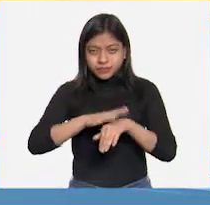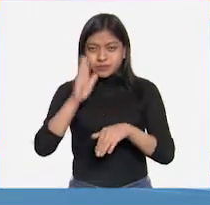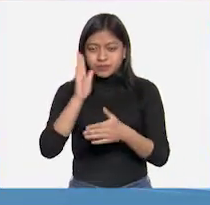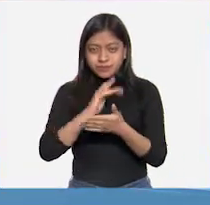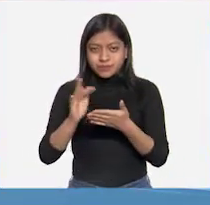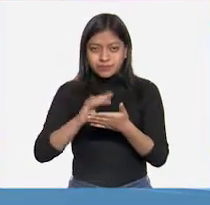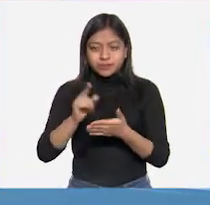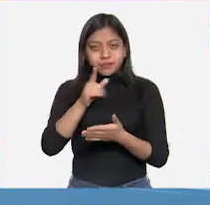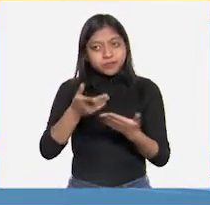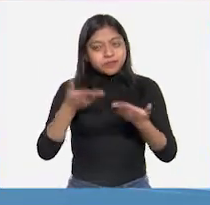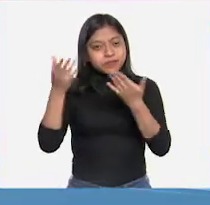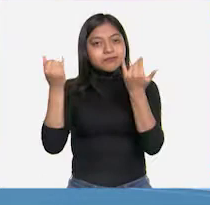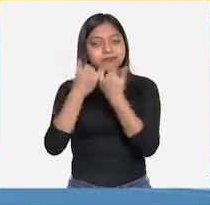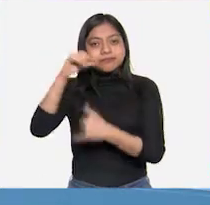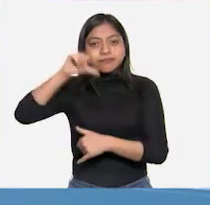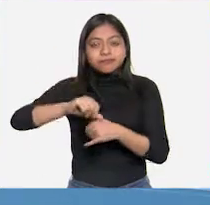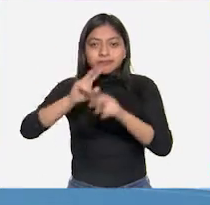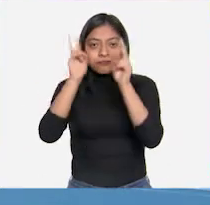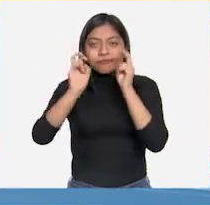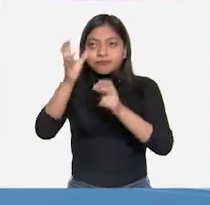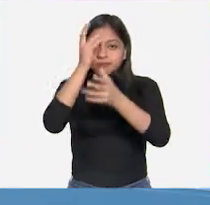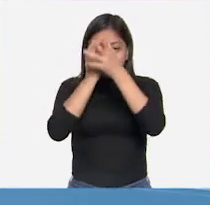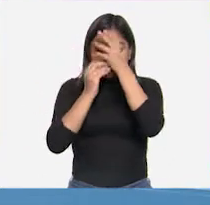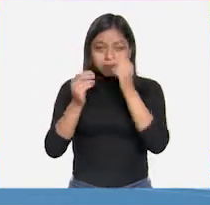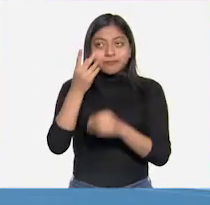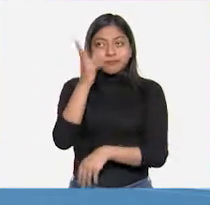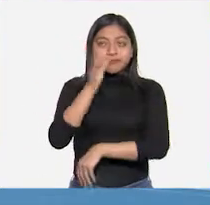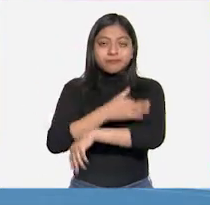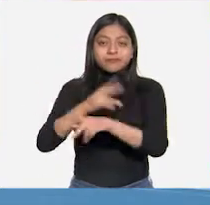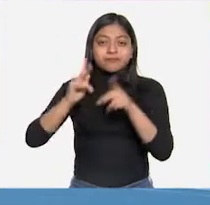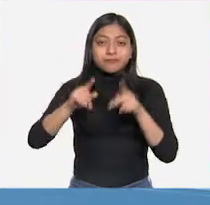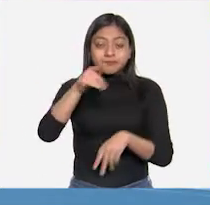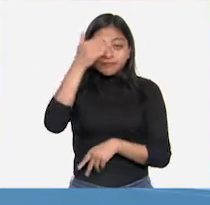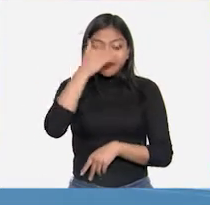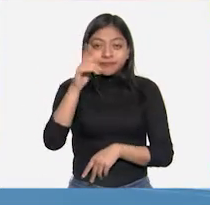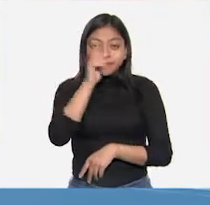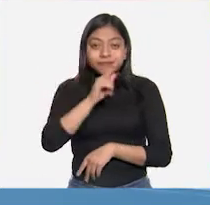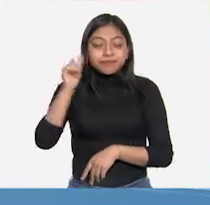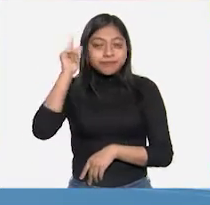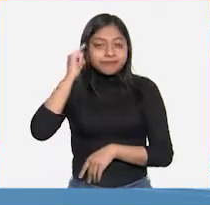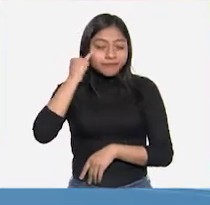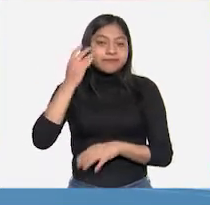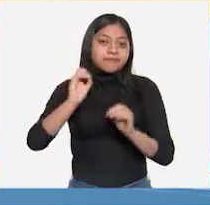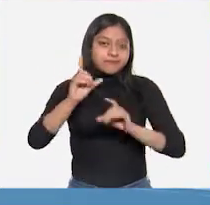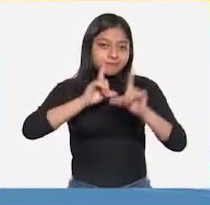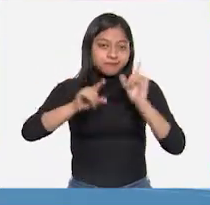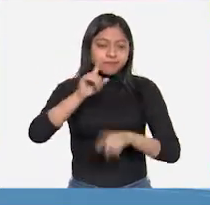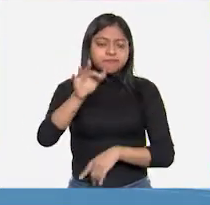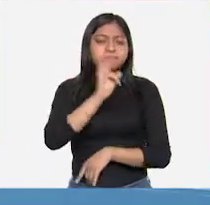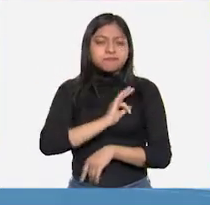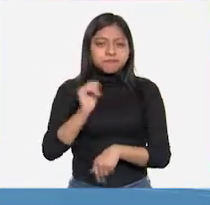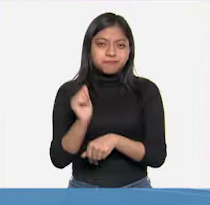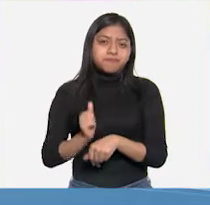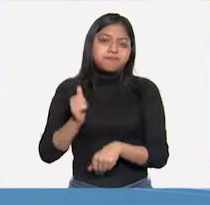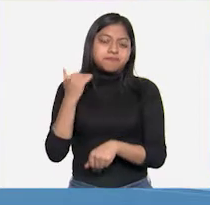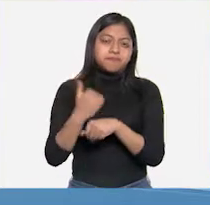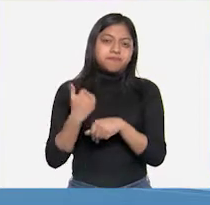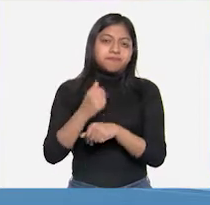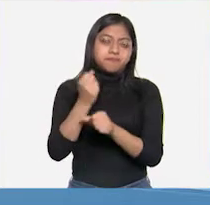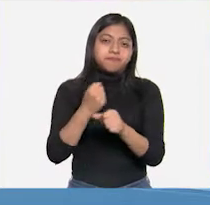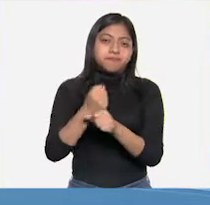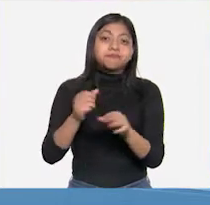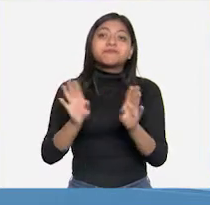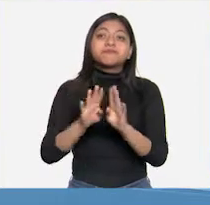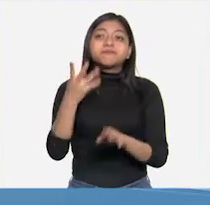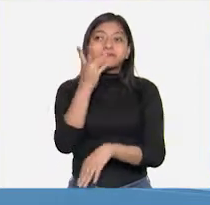consulta otros libros y comenta el tema de hoy con tu familia. Si tienes la fortuna de hablar una lengua indígena, aprovecha también este momento para